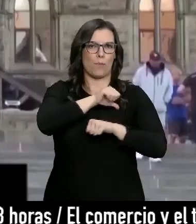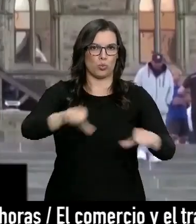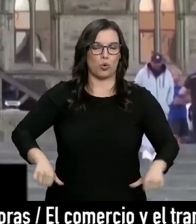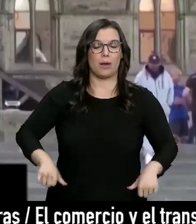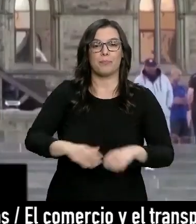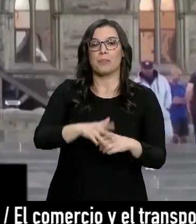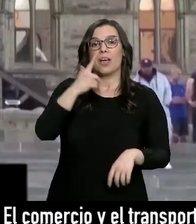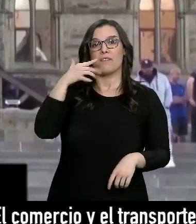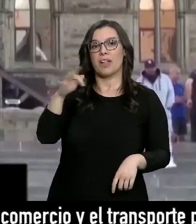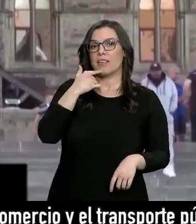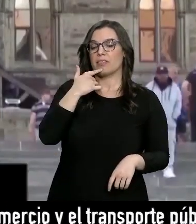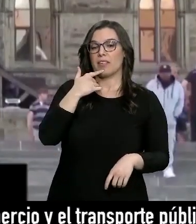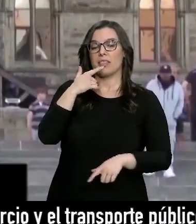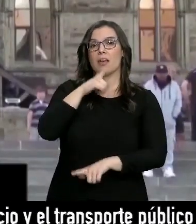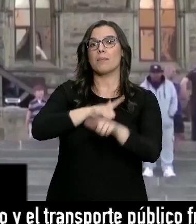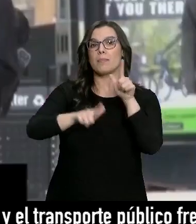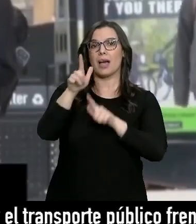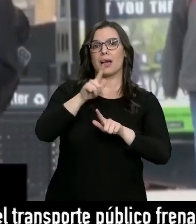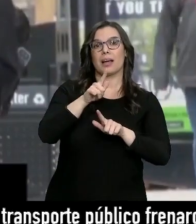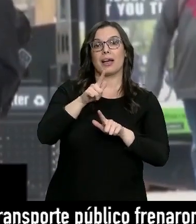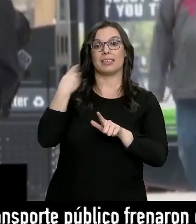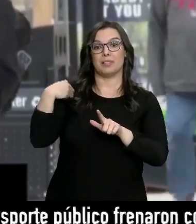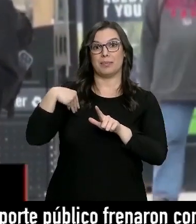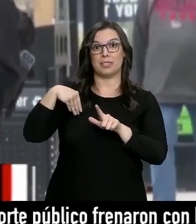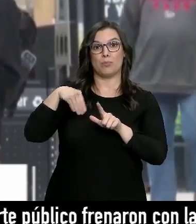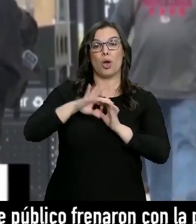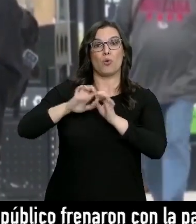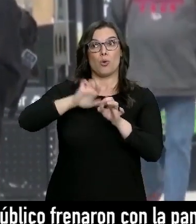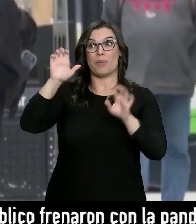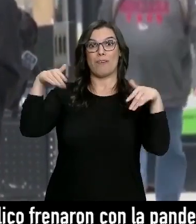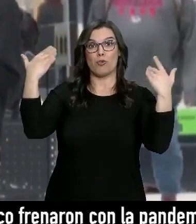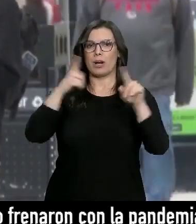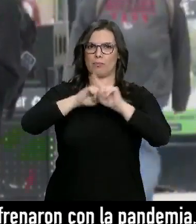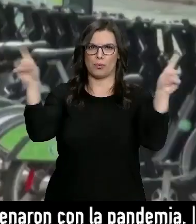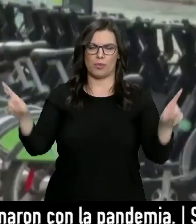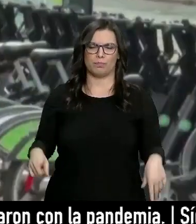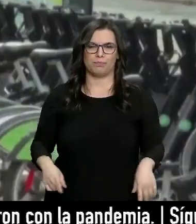Francia ha prohibido los viajes con cualquier país fuera del espacio económico europeo.